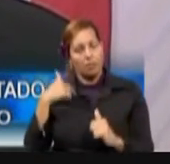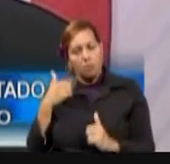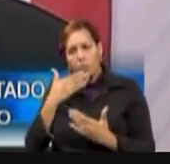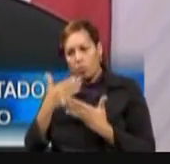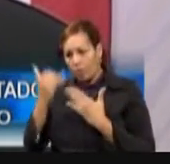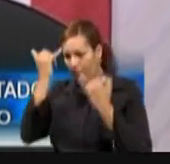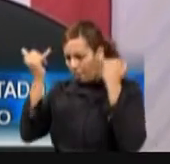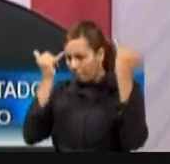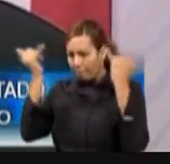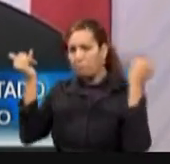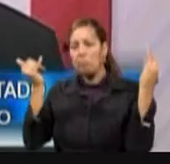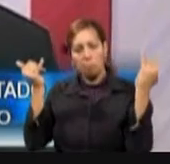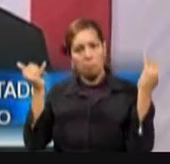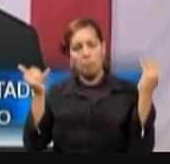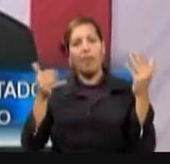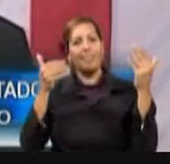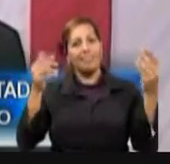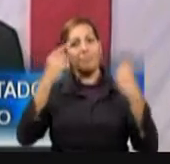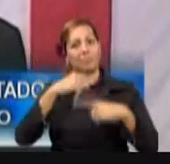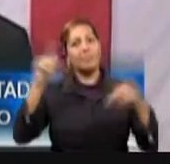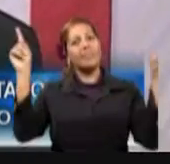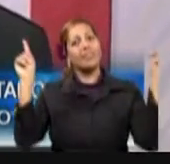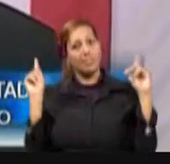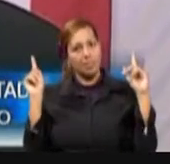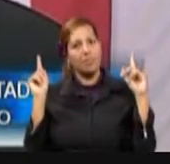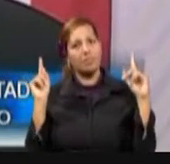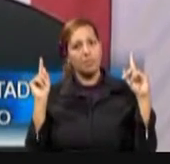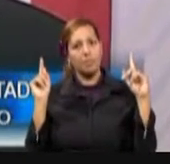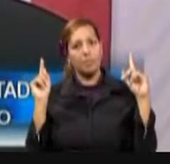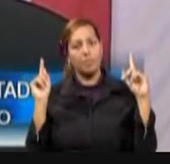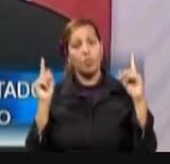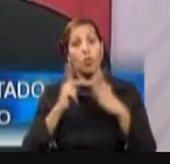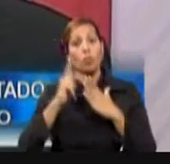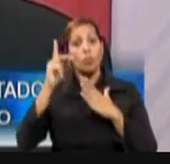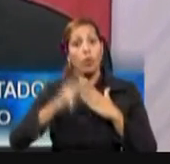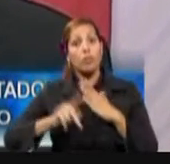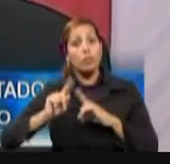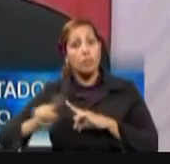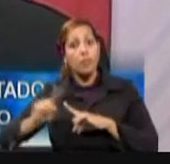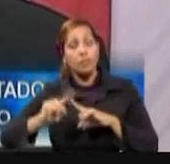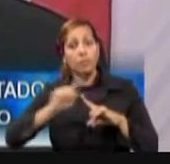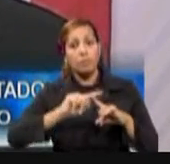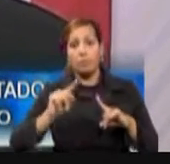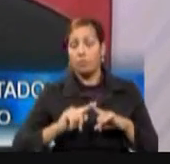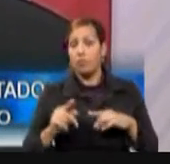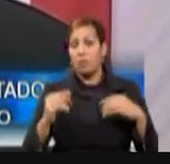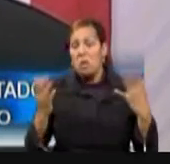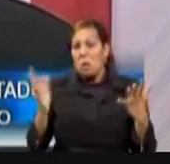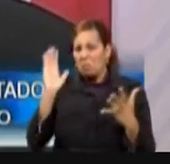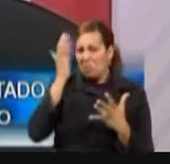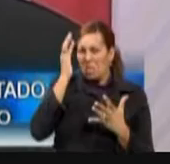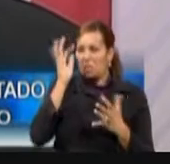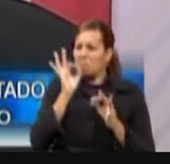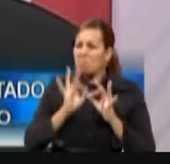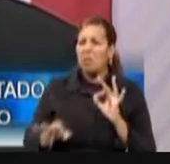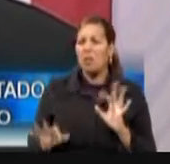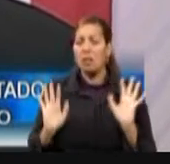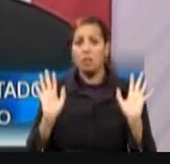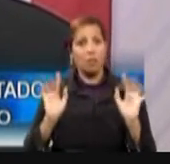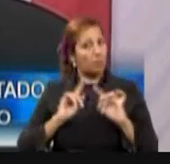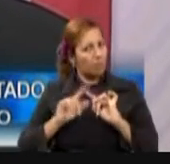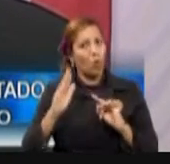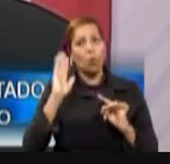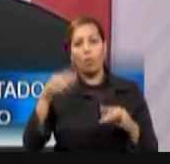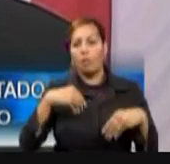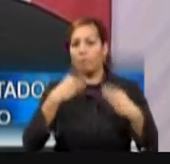y voluntad logramos resultados concretos en proyectos que pueden ser relativamente sencillos, pero que